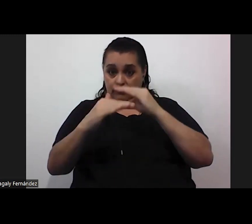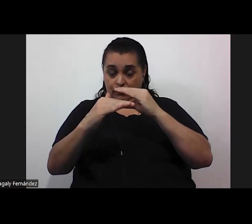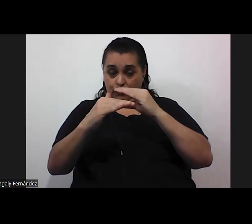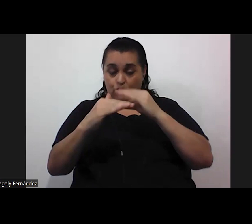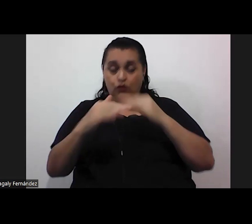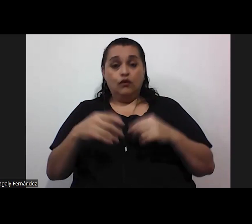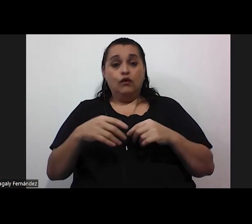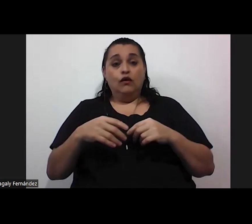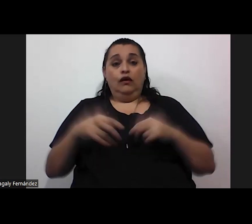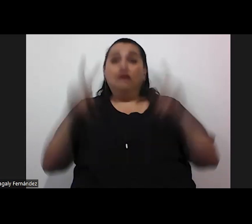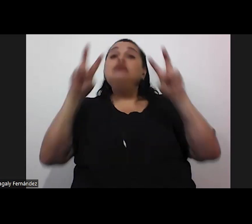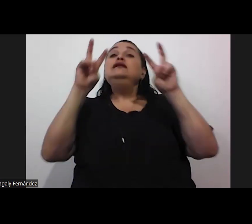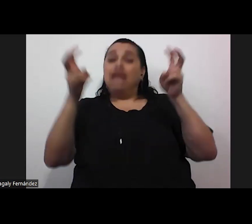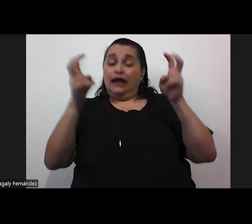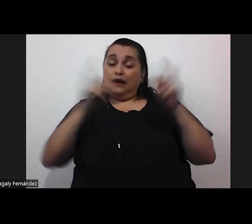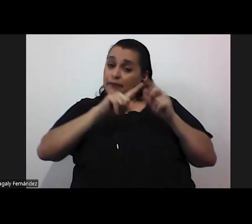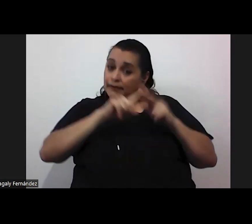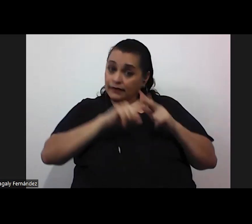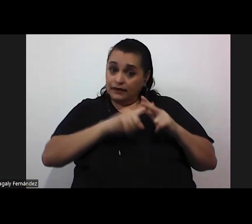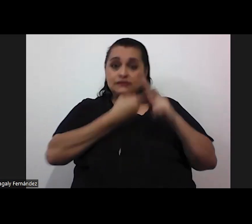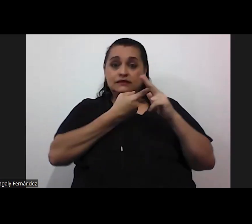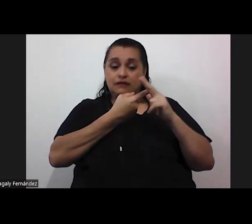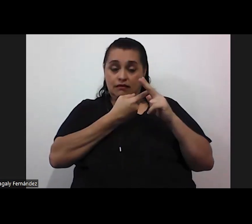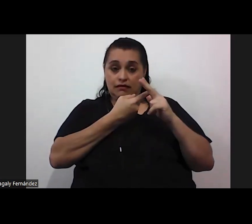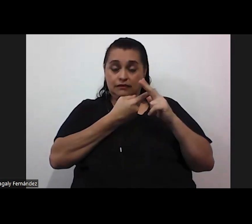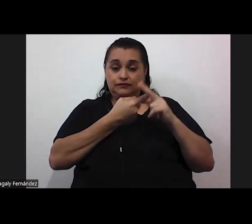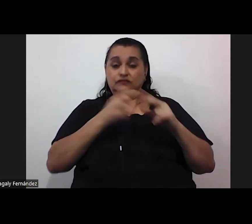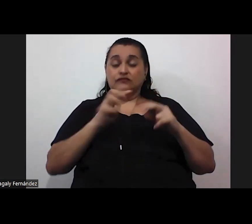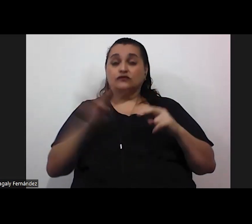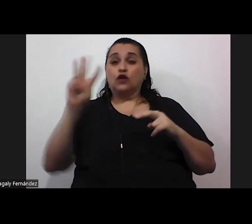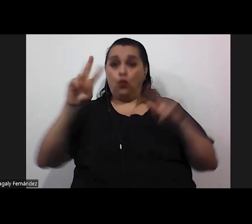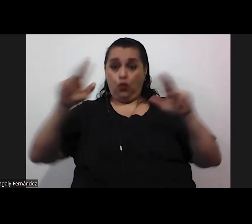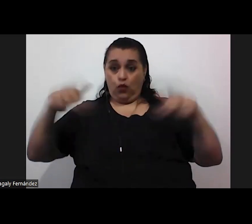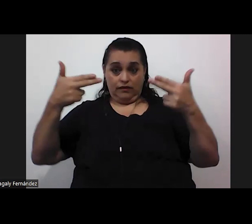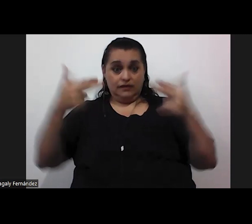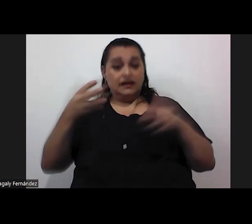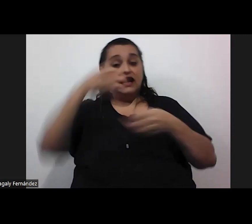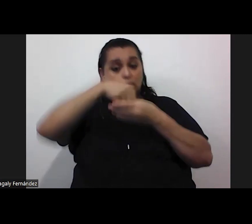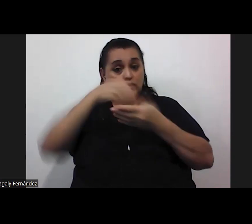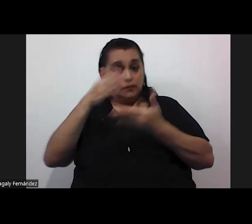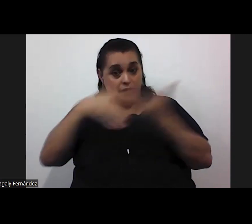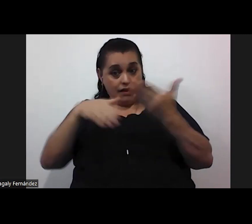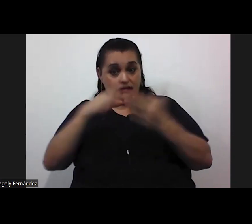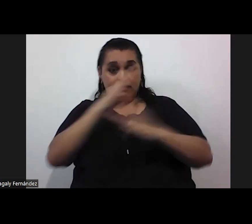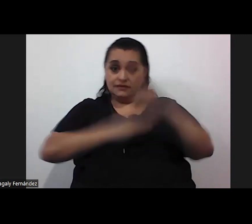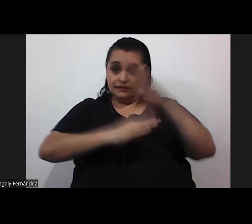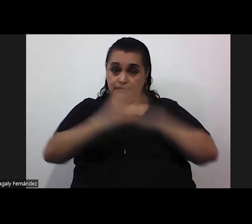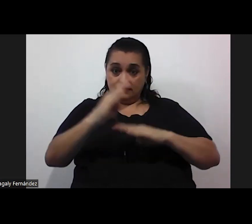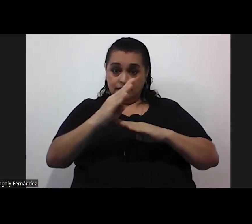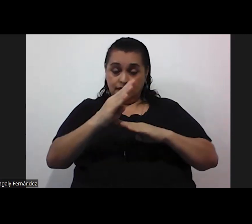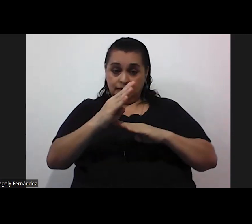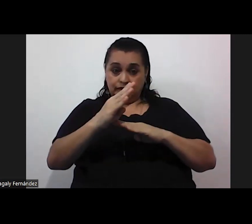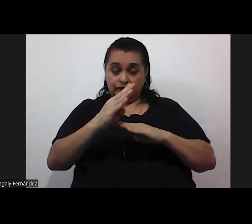aunque la temática inicial del webinario incluía también la parte de discapacidad por